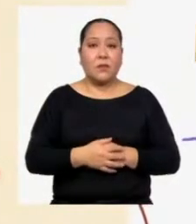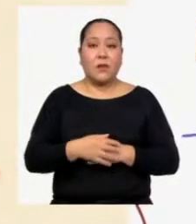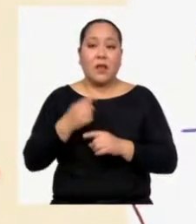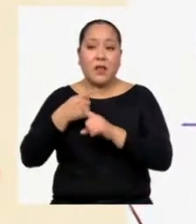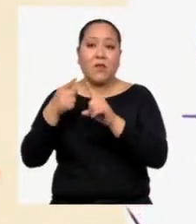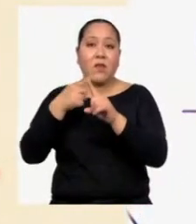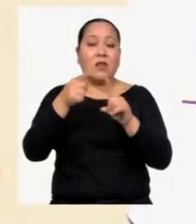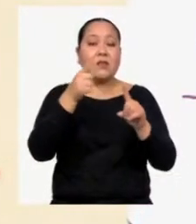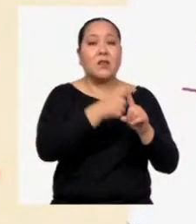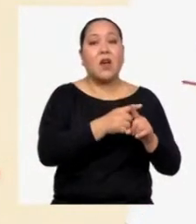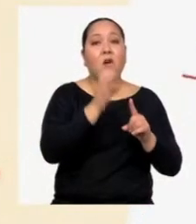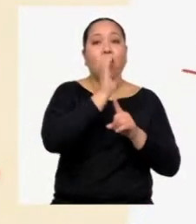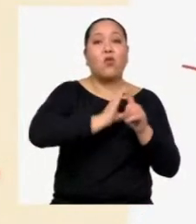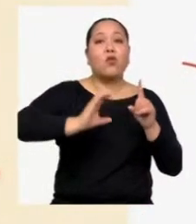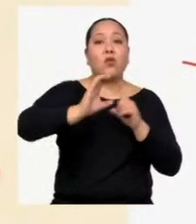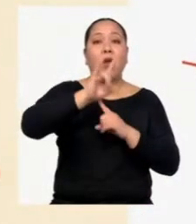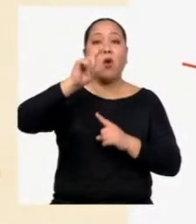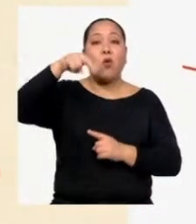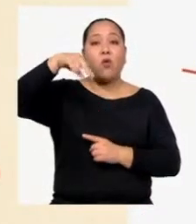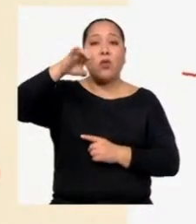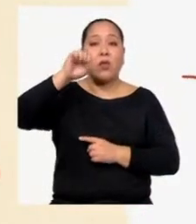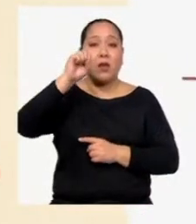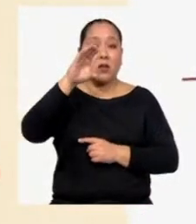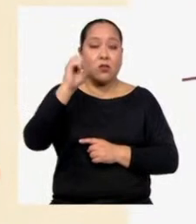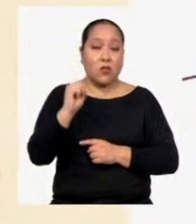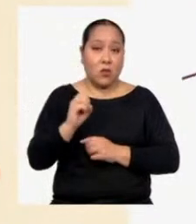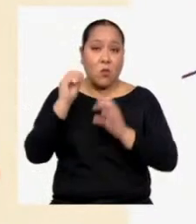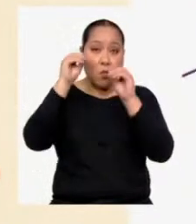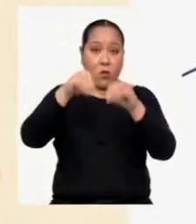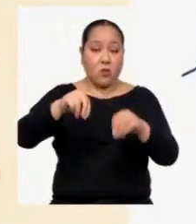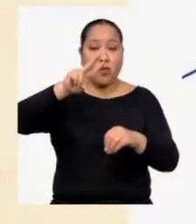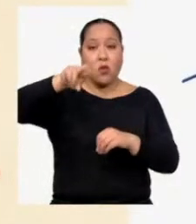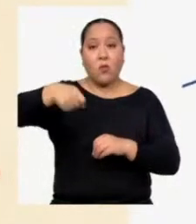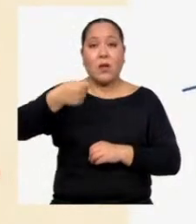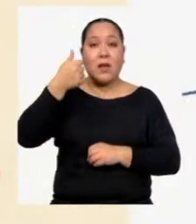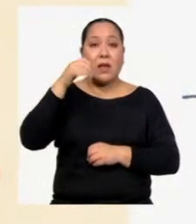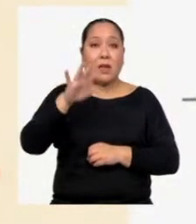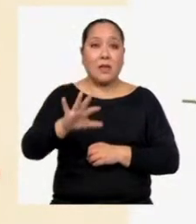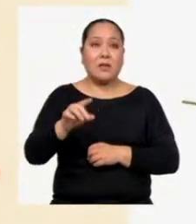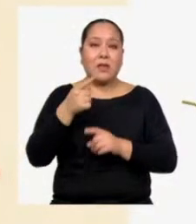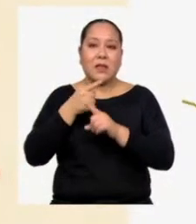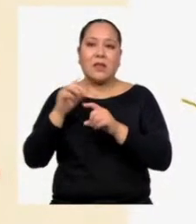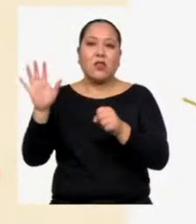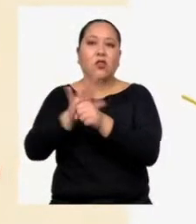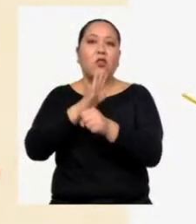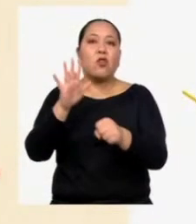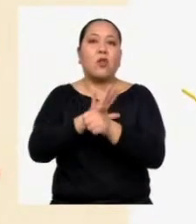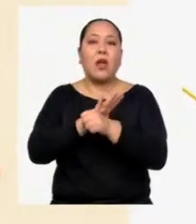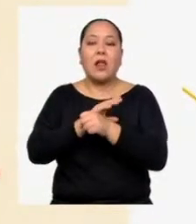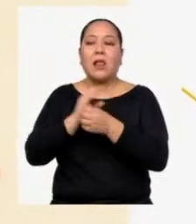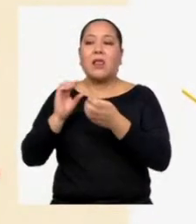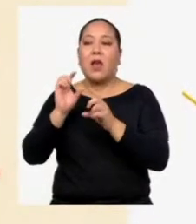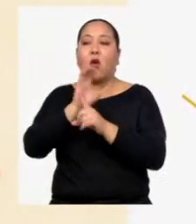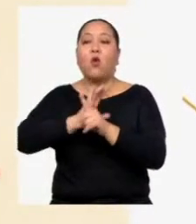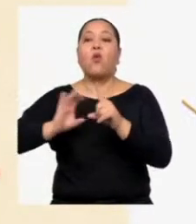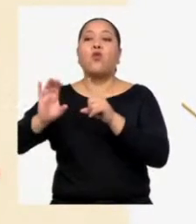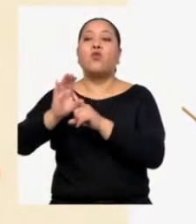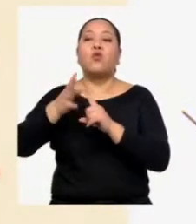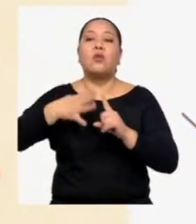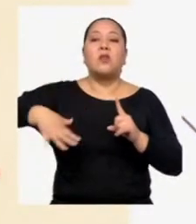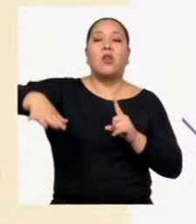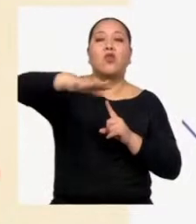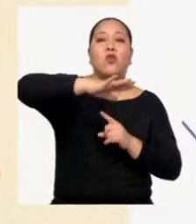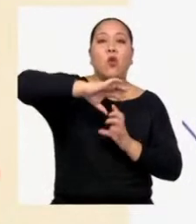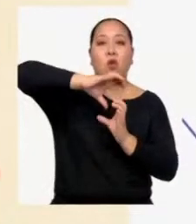UNESCO publicado en el 2015 Se refiere a la totalidad de comunidades culturales existentes en el mundo Que